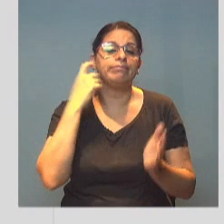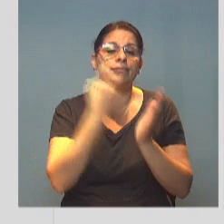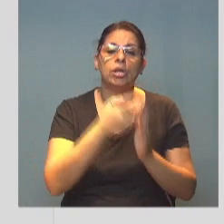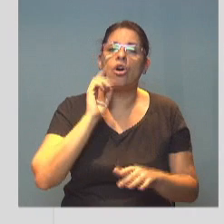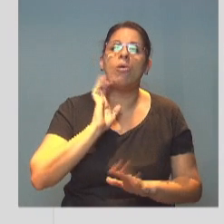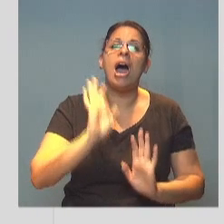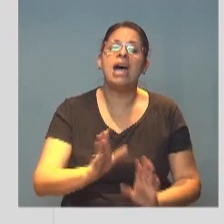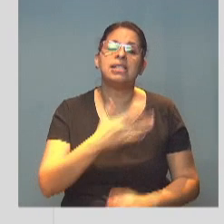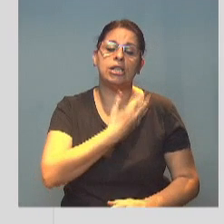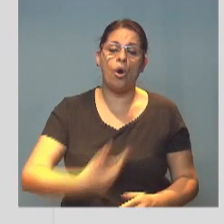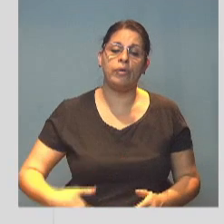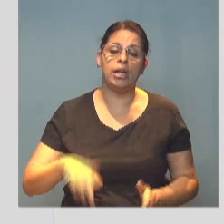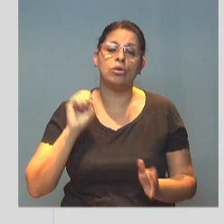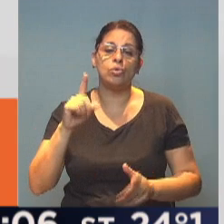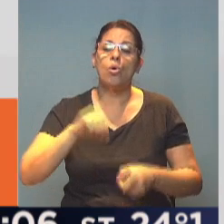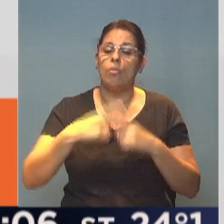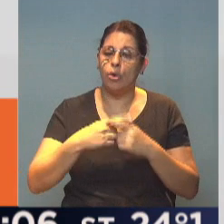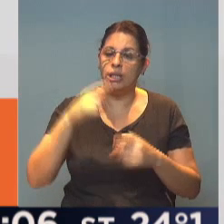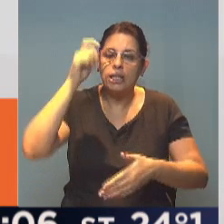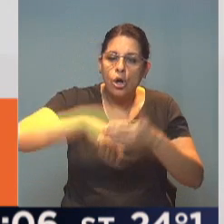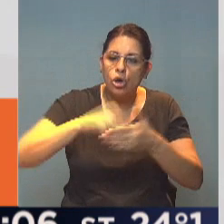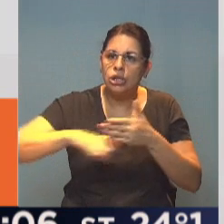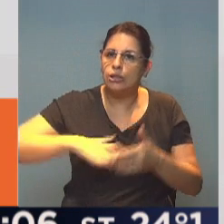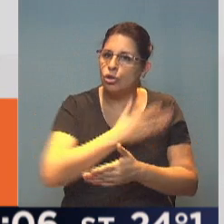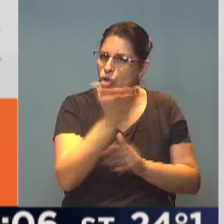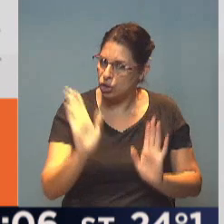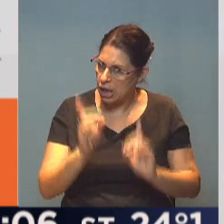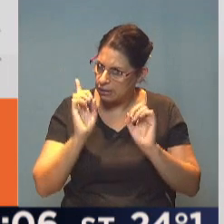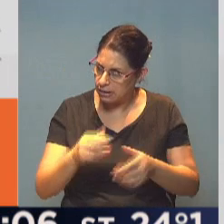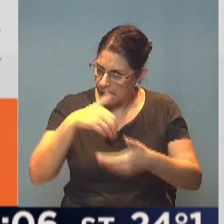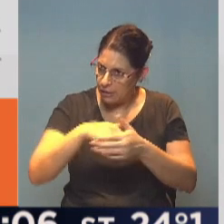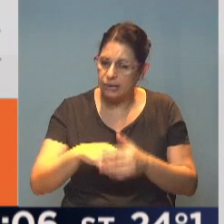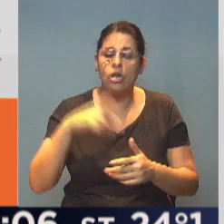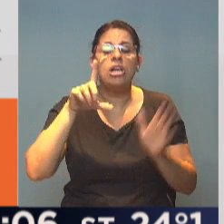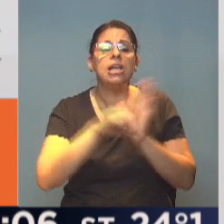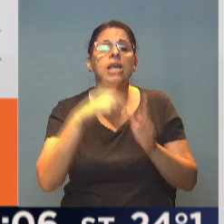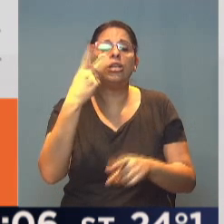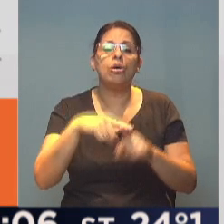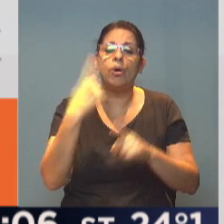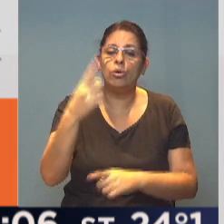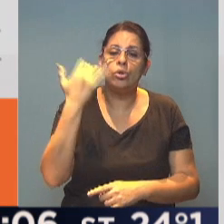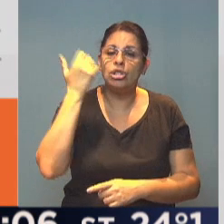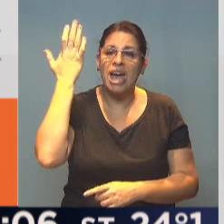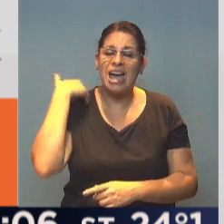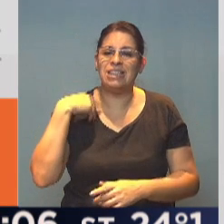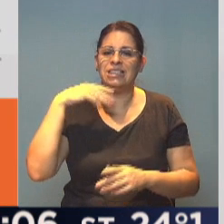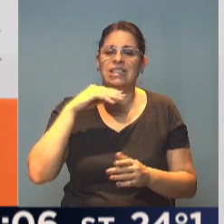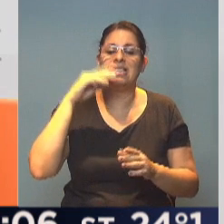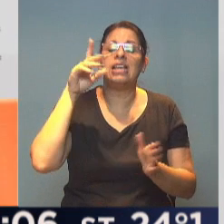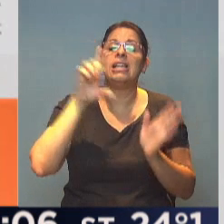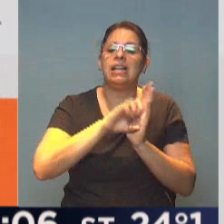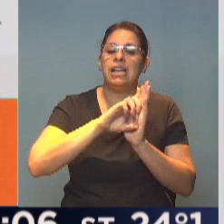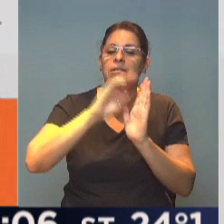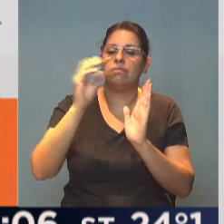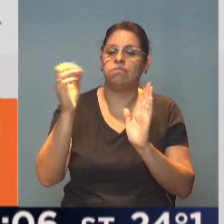de Estado y forman parte del contrato social. Hay que destacar que la ley del 2x1 ya había sido derogada en el